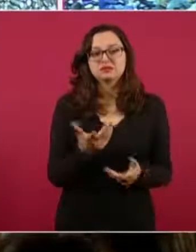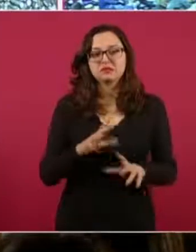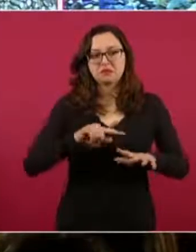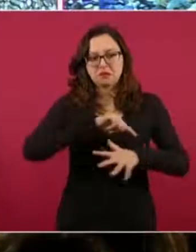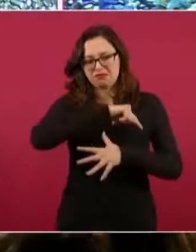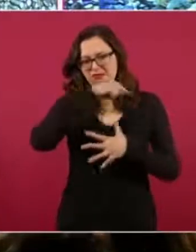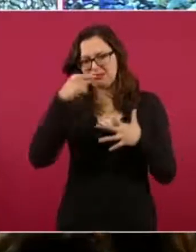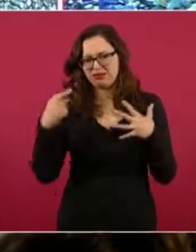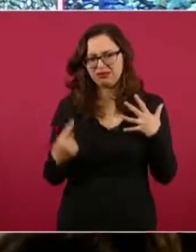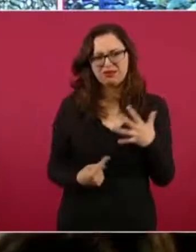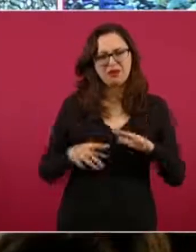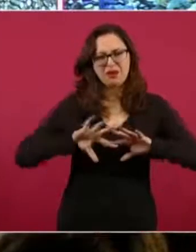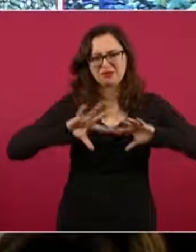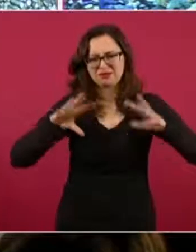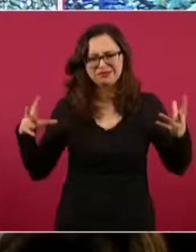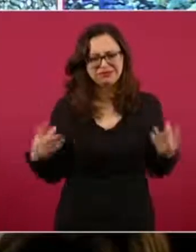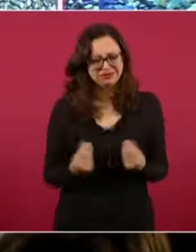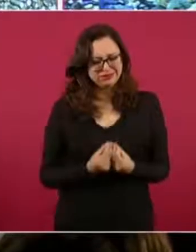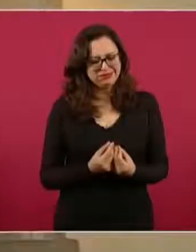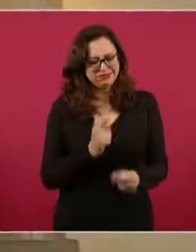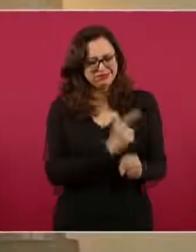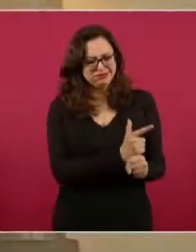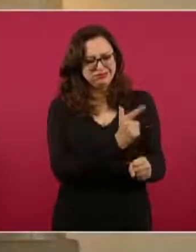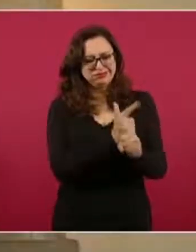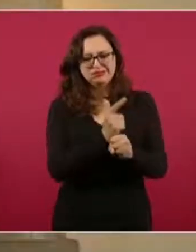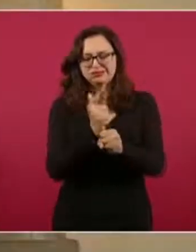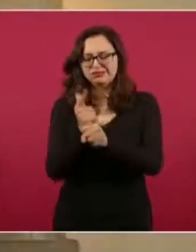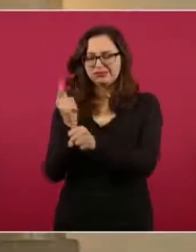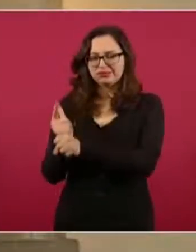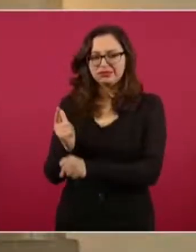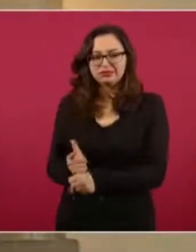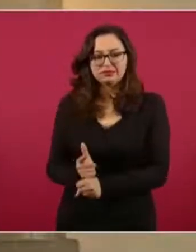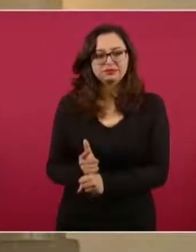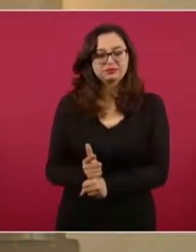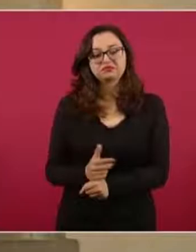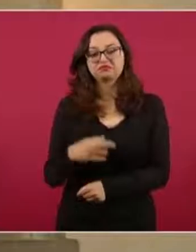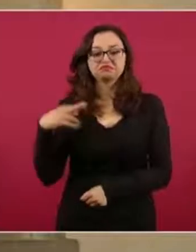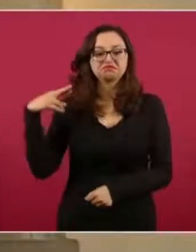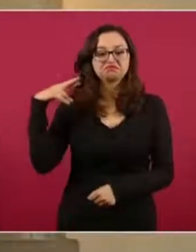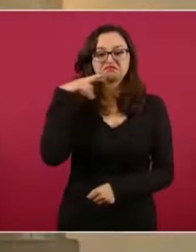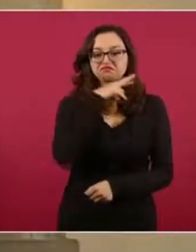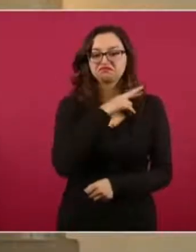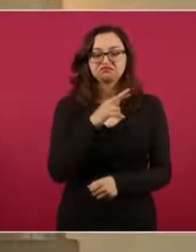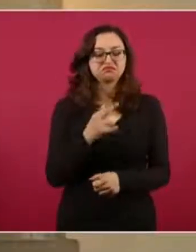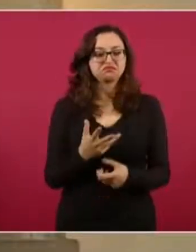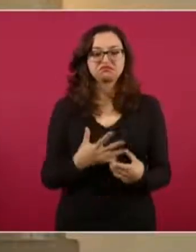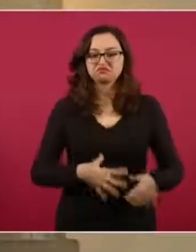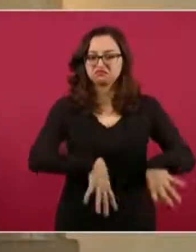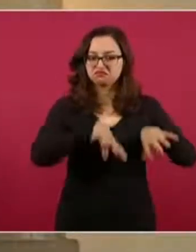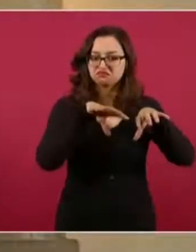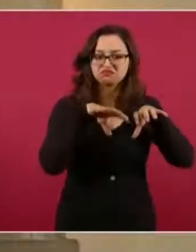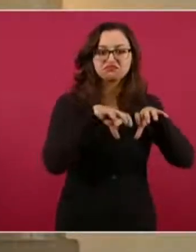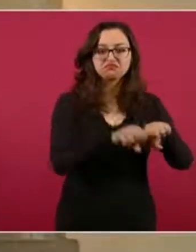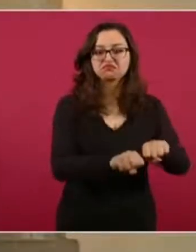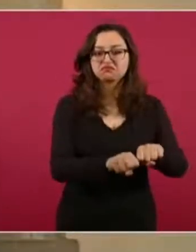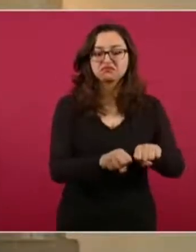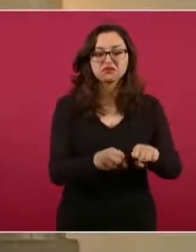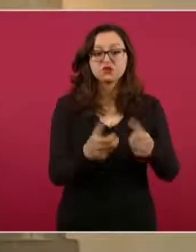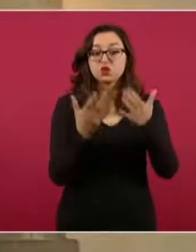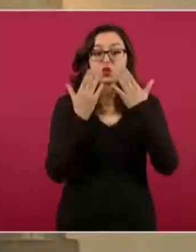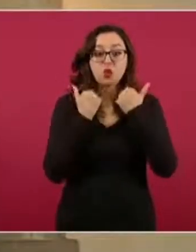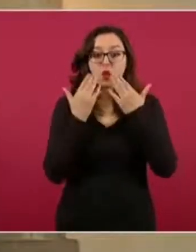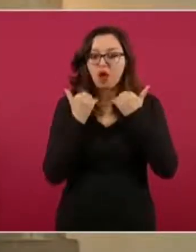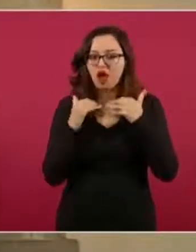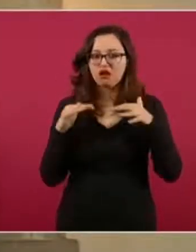detención que fue sin ninguna baja, sin ningún lesionado, con una gran